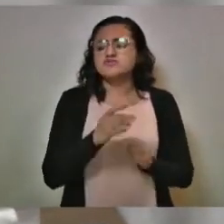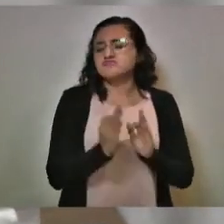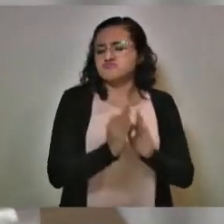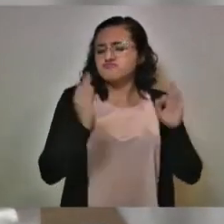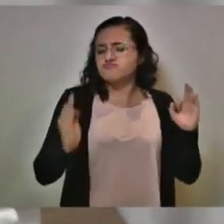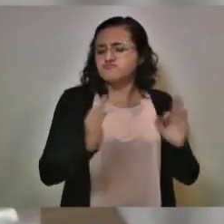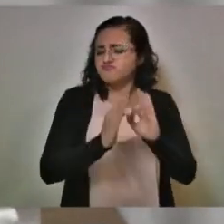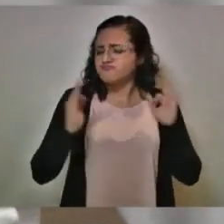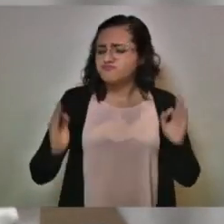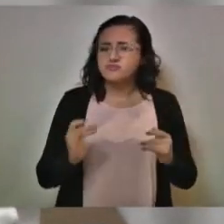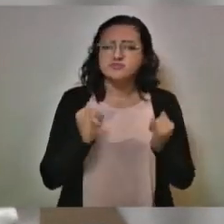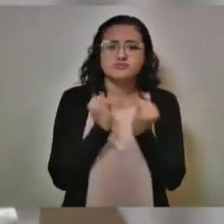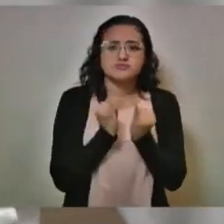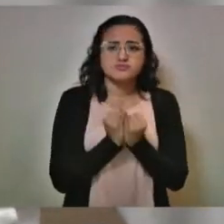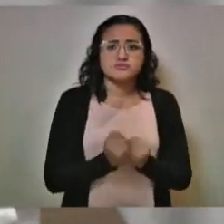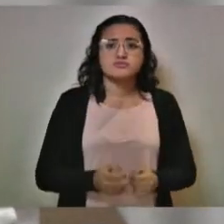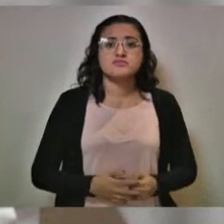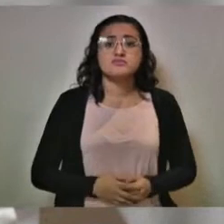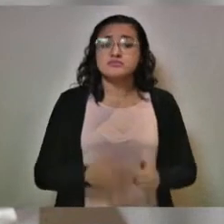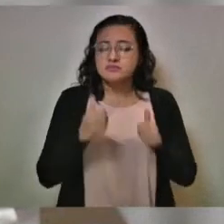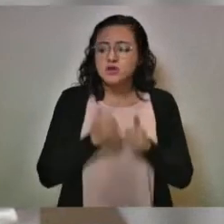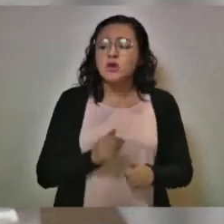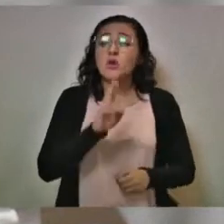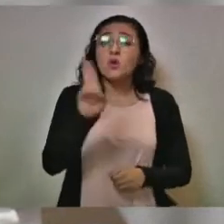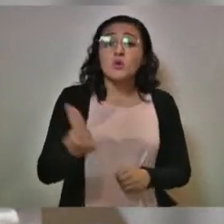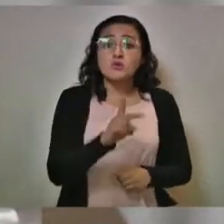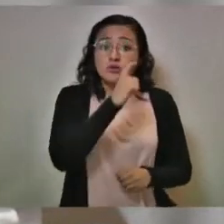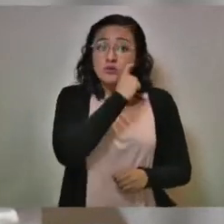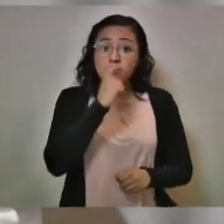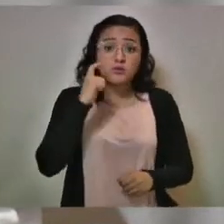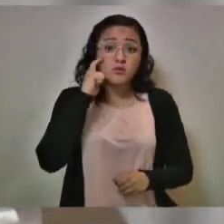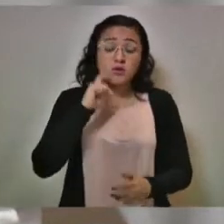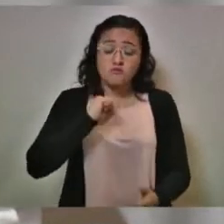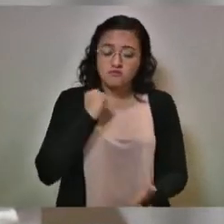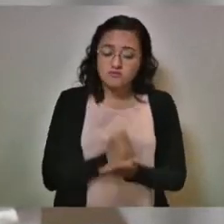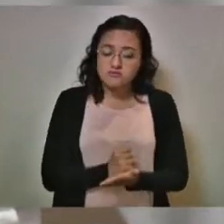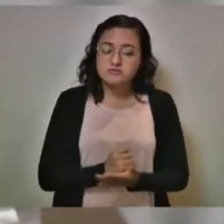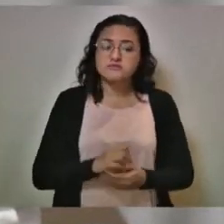distancia, se queda el uso de cubrebocas.